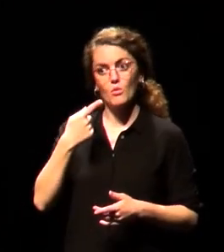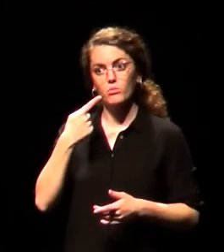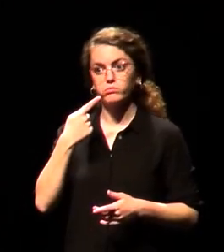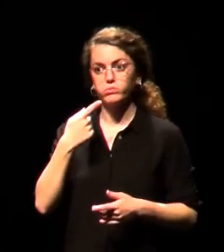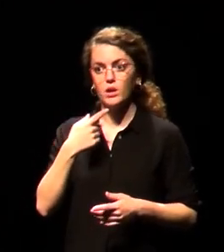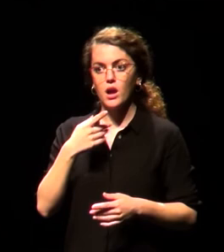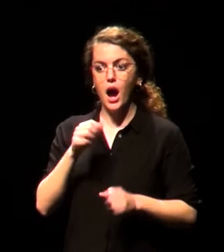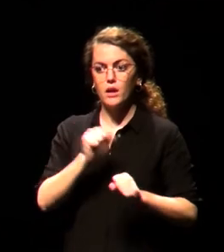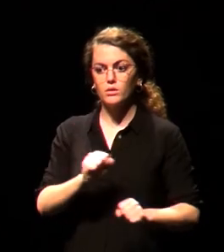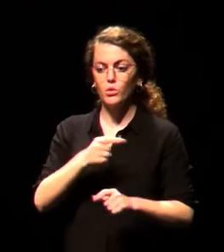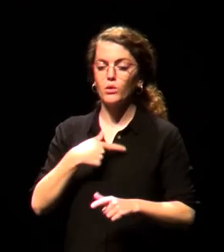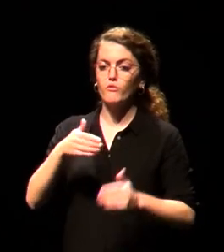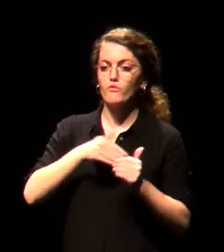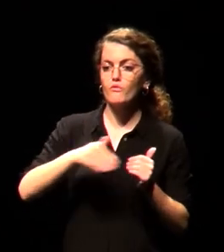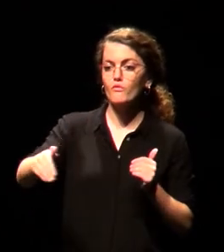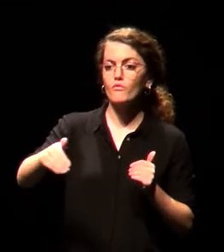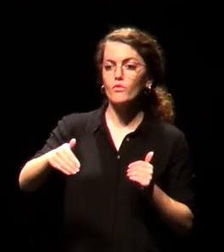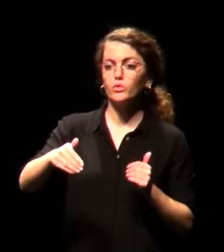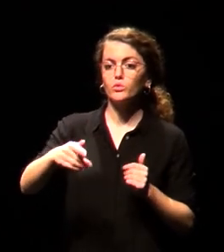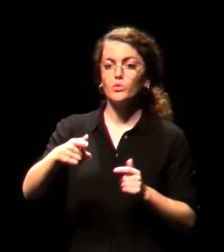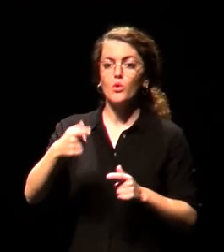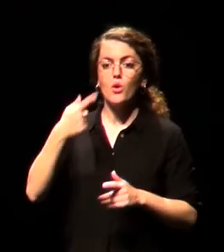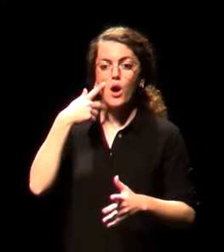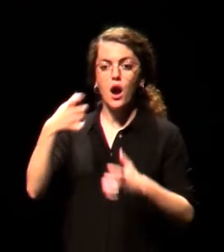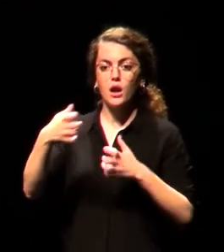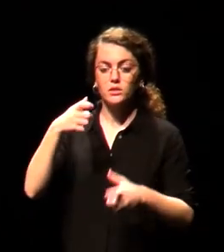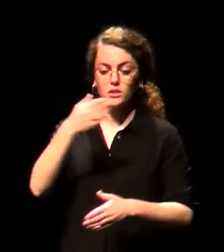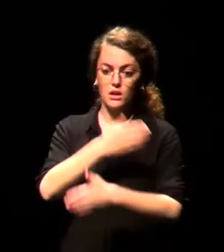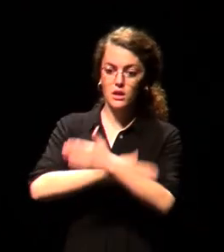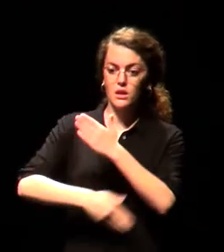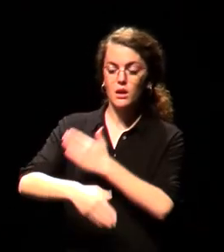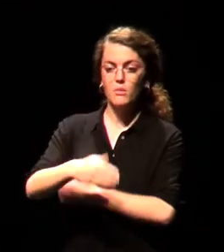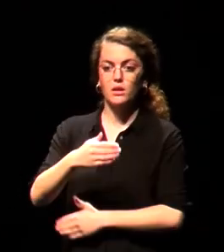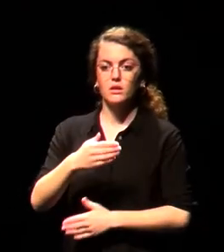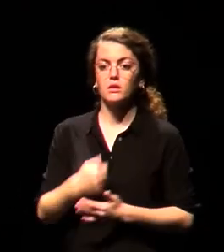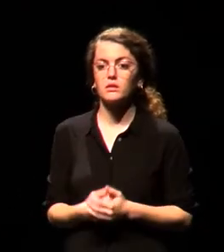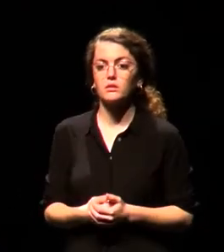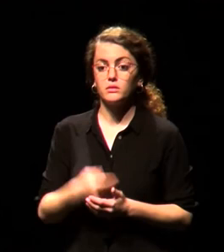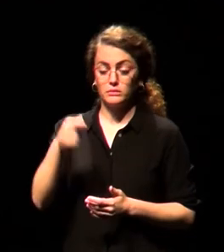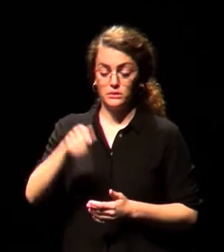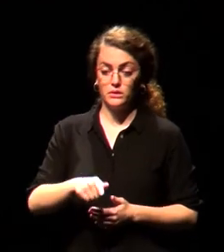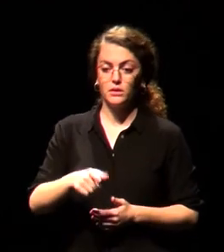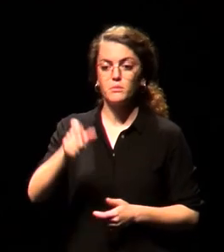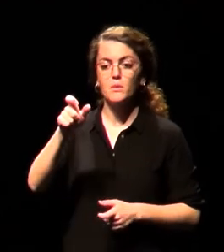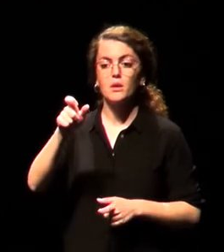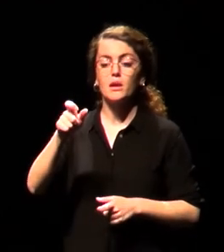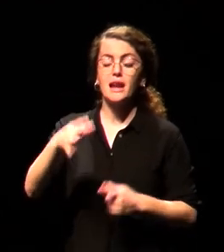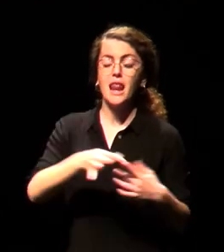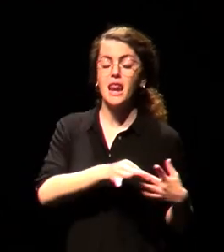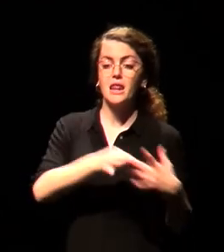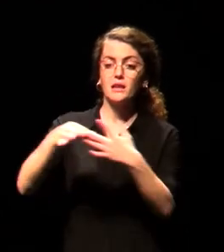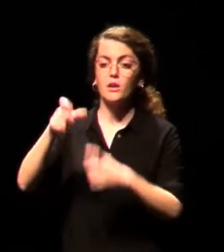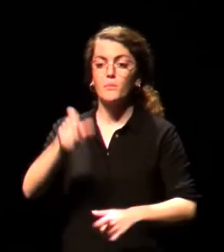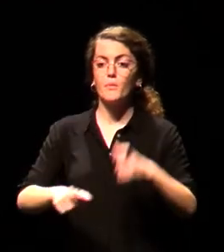Debatiremos, como hemos dicho, sobre la profesionalización artística de las personas en riesgo de exclusión y el liderazgo de las personas con capacidades